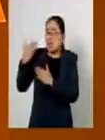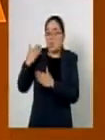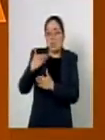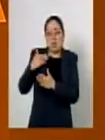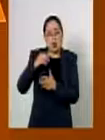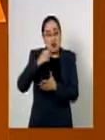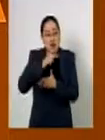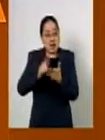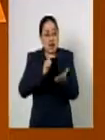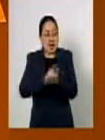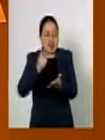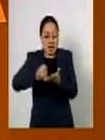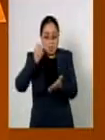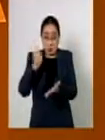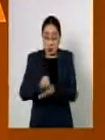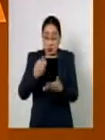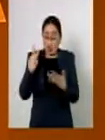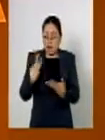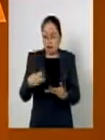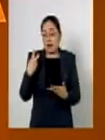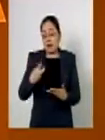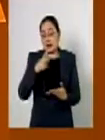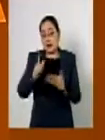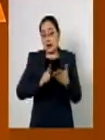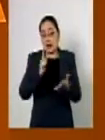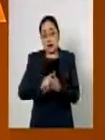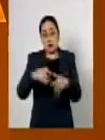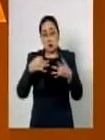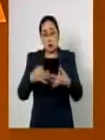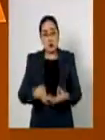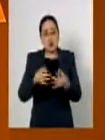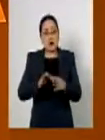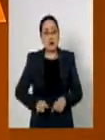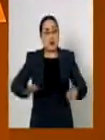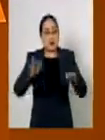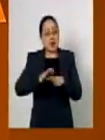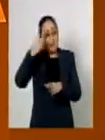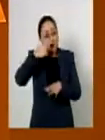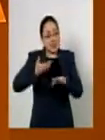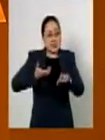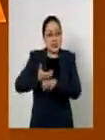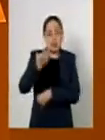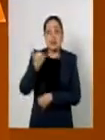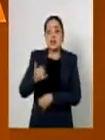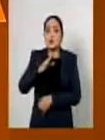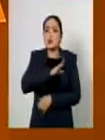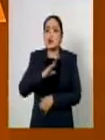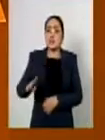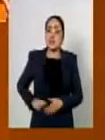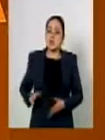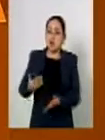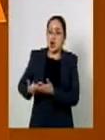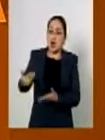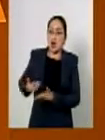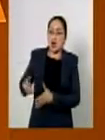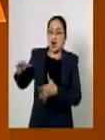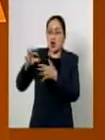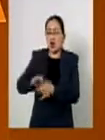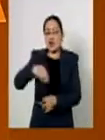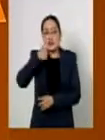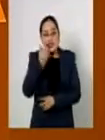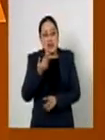importantísima ley de disciplina financiera para los estados y los municipios ahora se le dé un